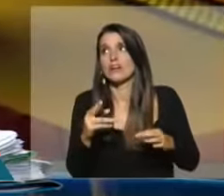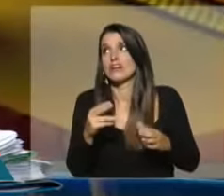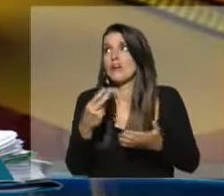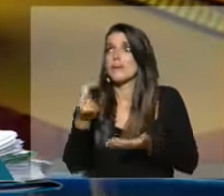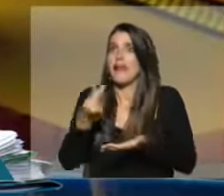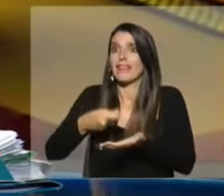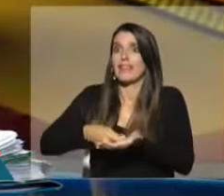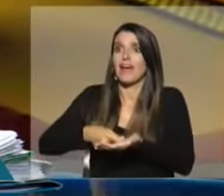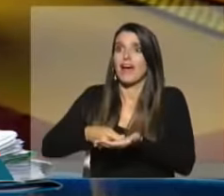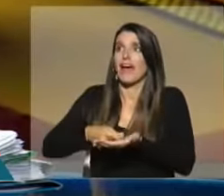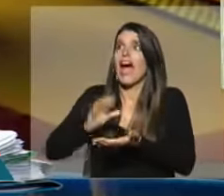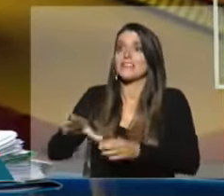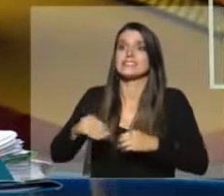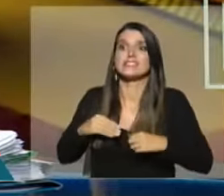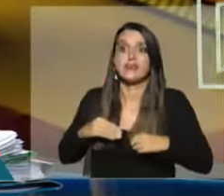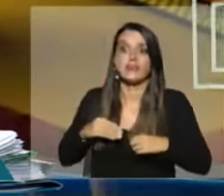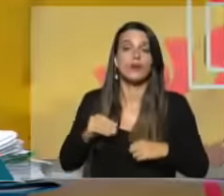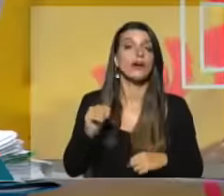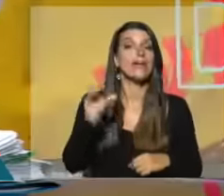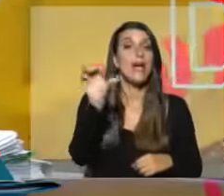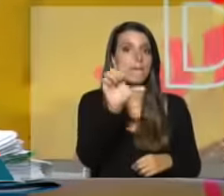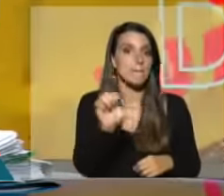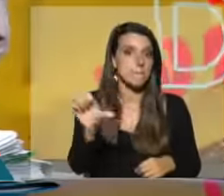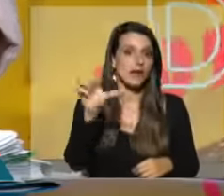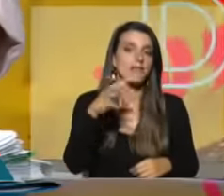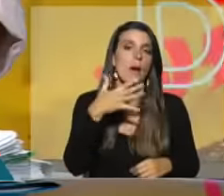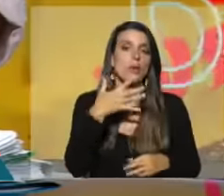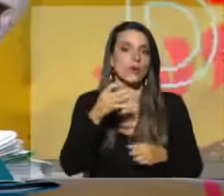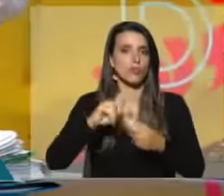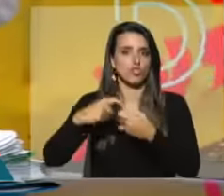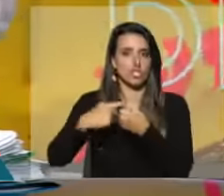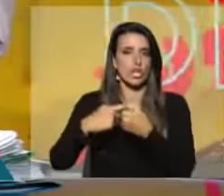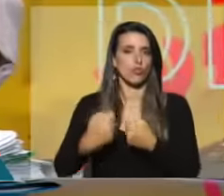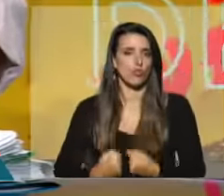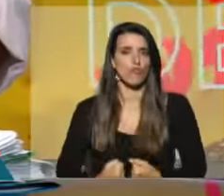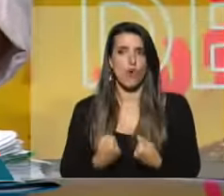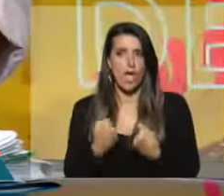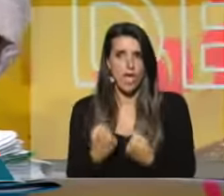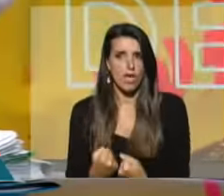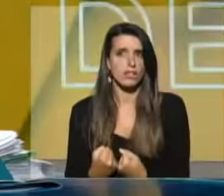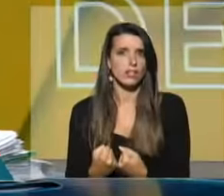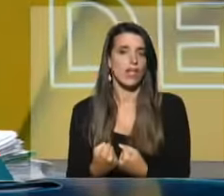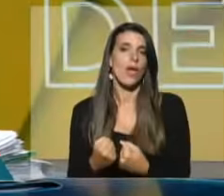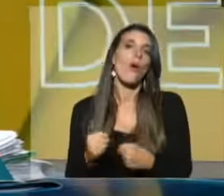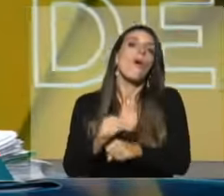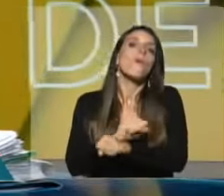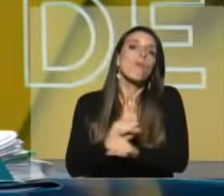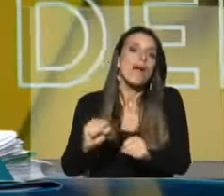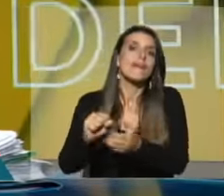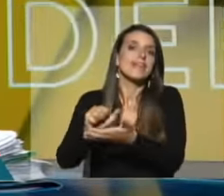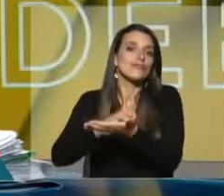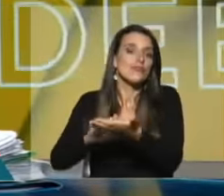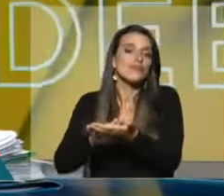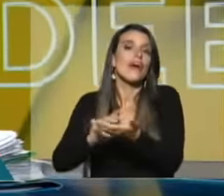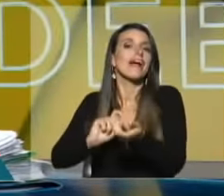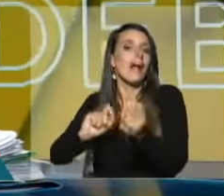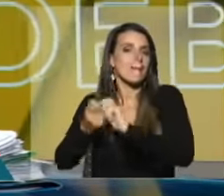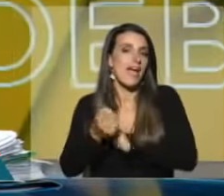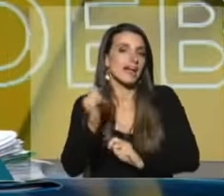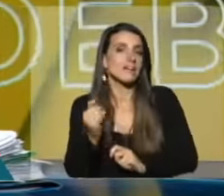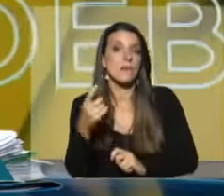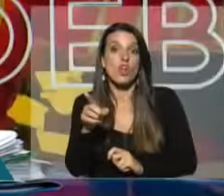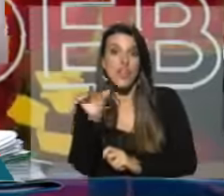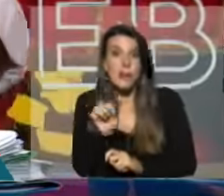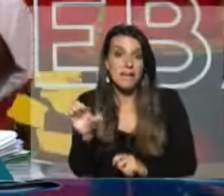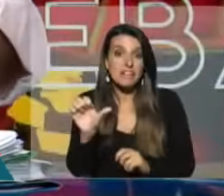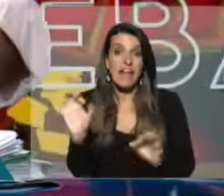Si en esa empresa hay un sindicato fuerte con cierta tradición, podrá revertir la situación. Si